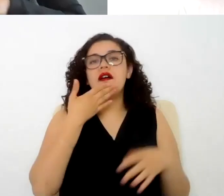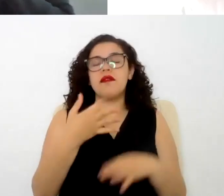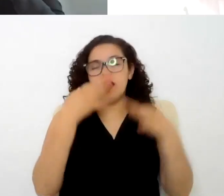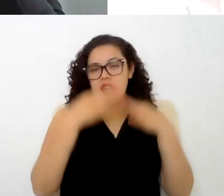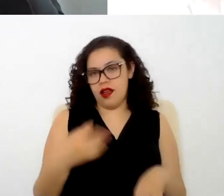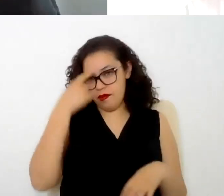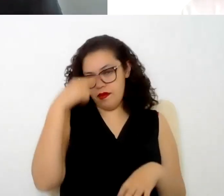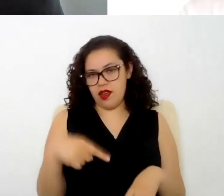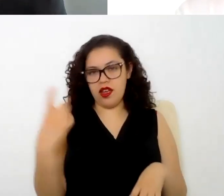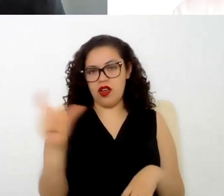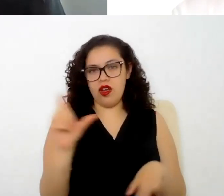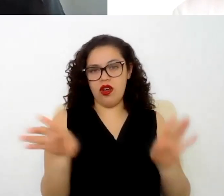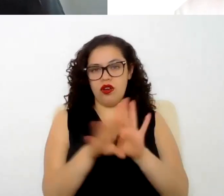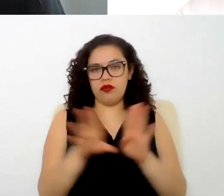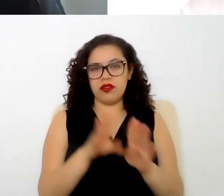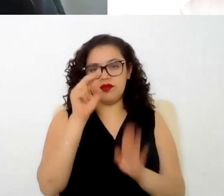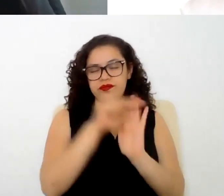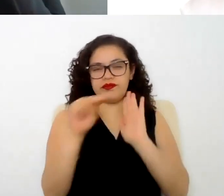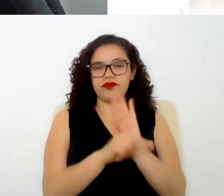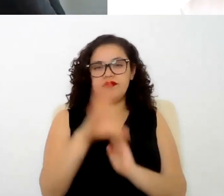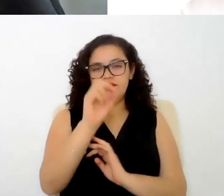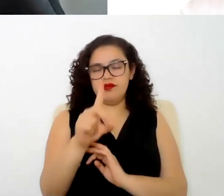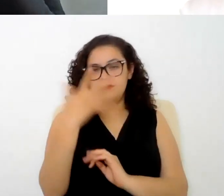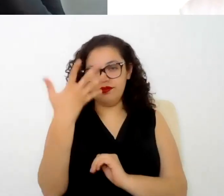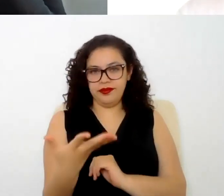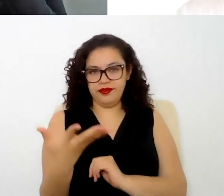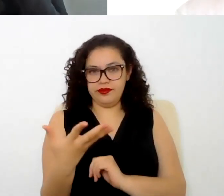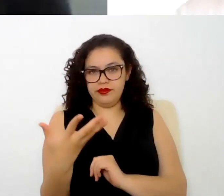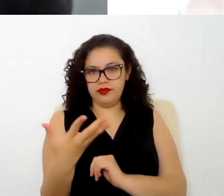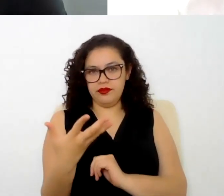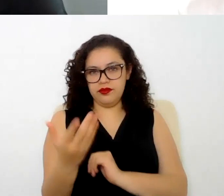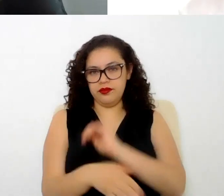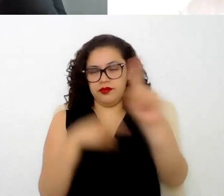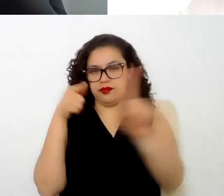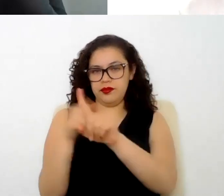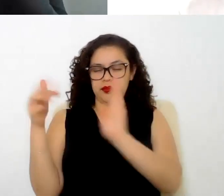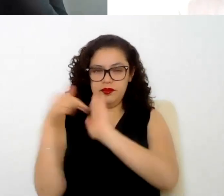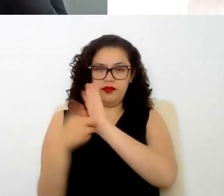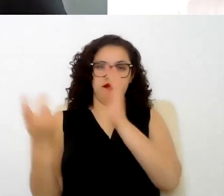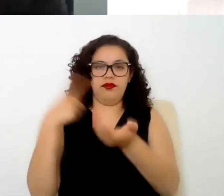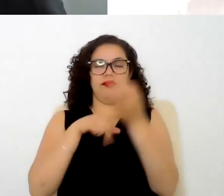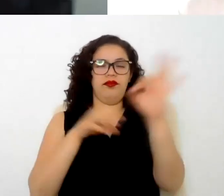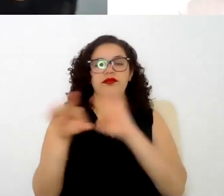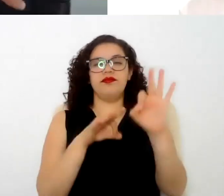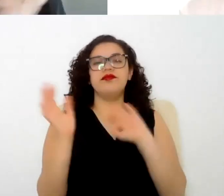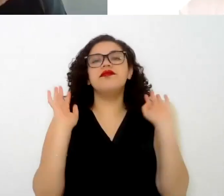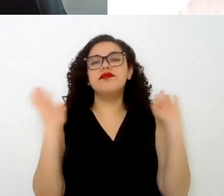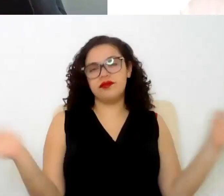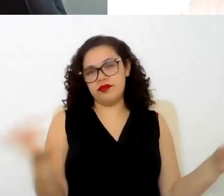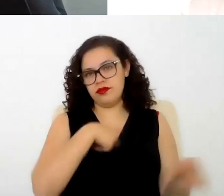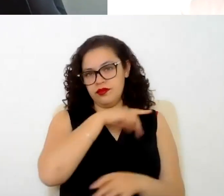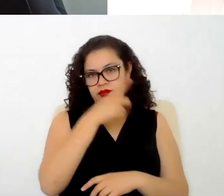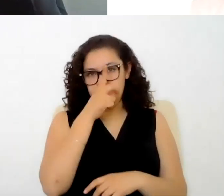aplicar la norma 035 va a ser directamente en el reglamento interior de trabajo ahí sí especificamos